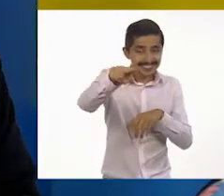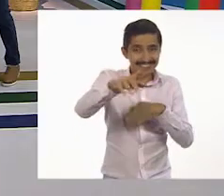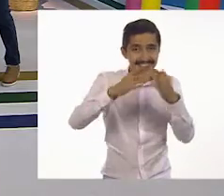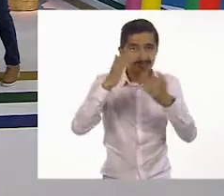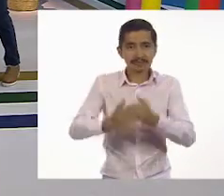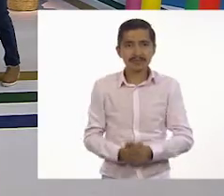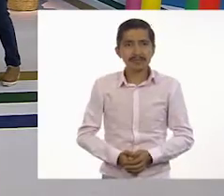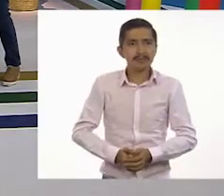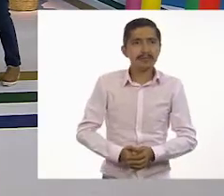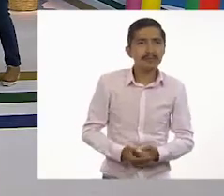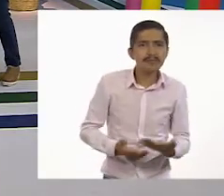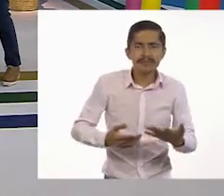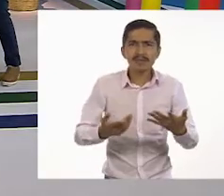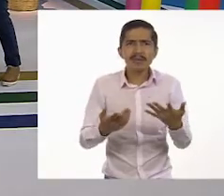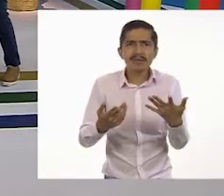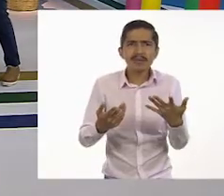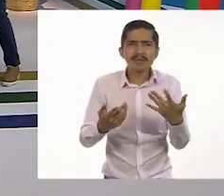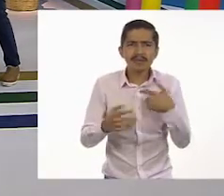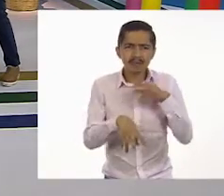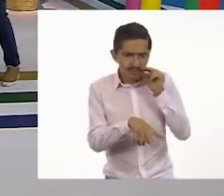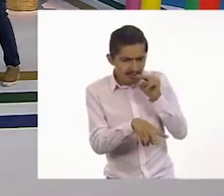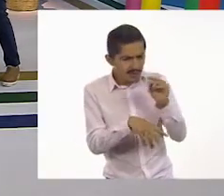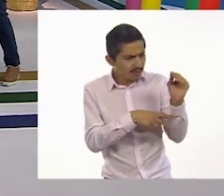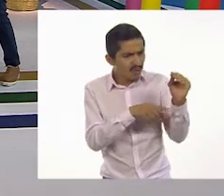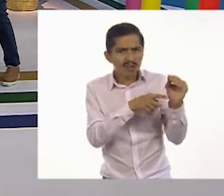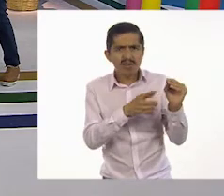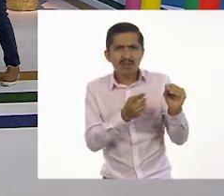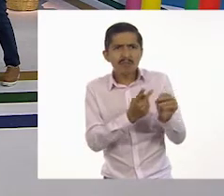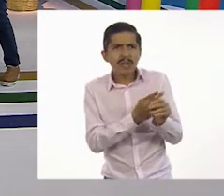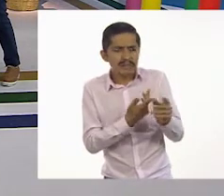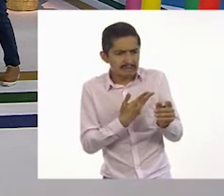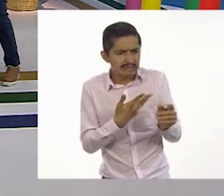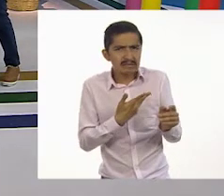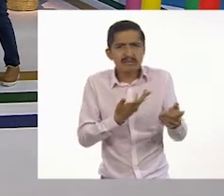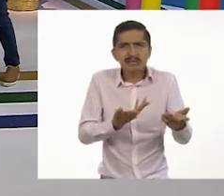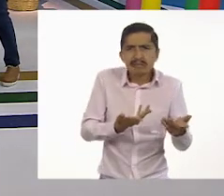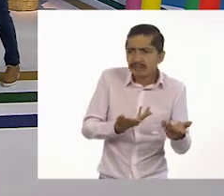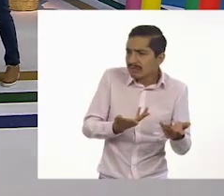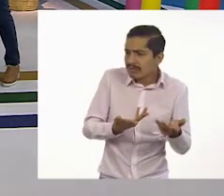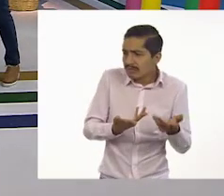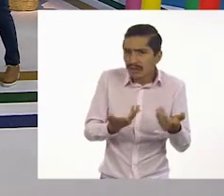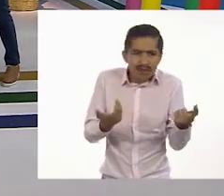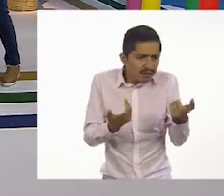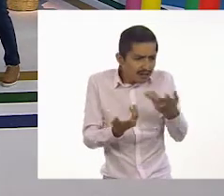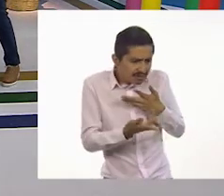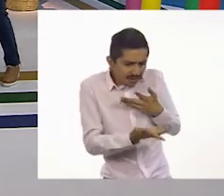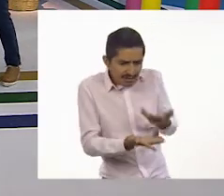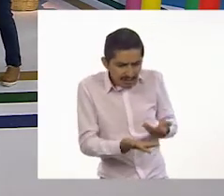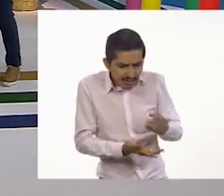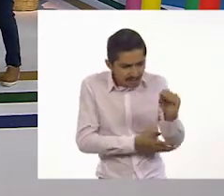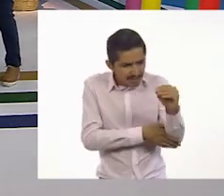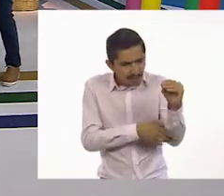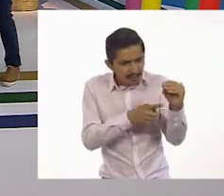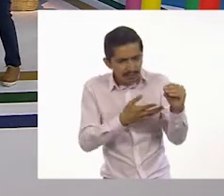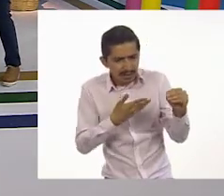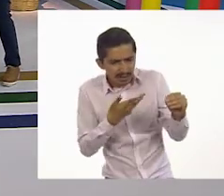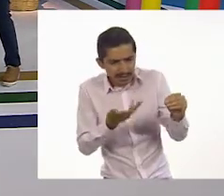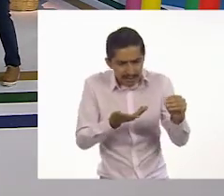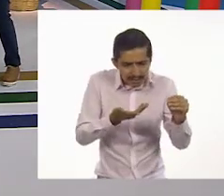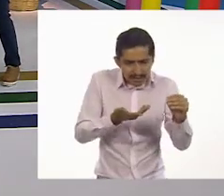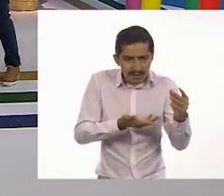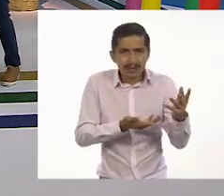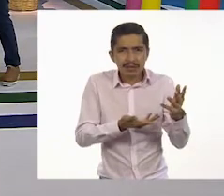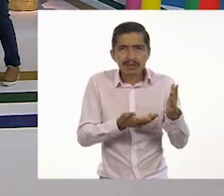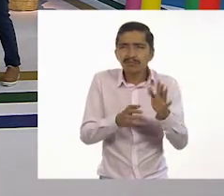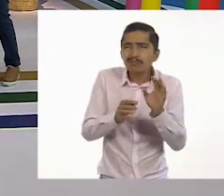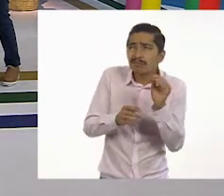Ay, que el profe lo veo mal. ¿Qué es lo que tiene? No sé. Ton, ¿qué tienes? Bueno, lo que pasa es